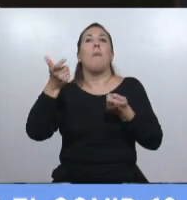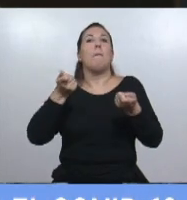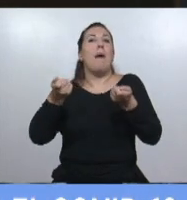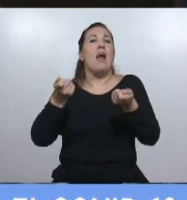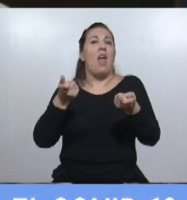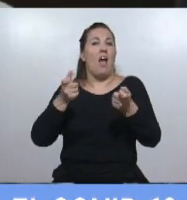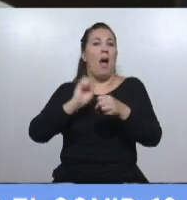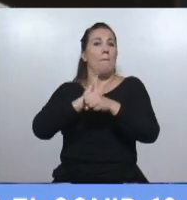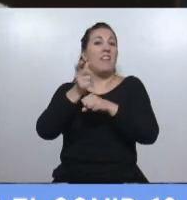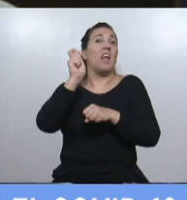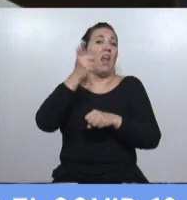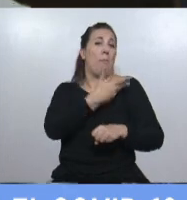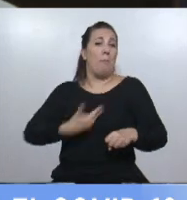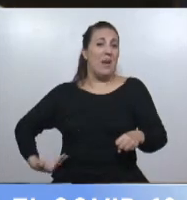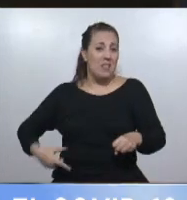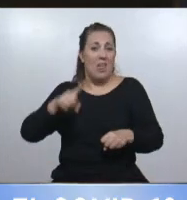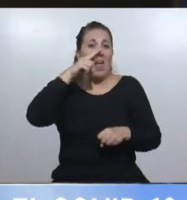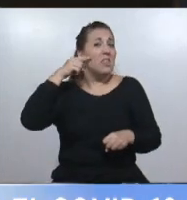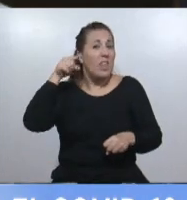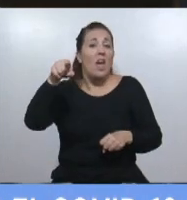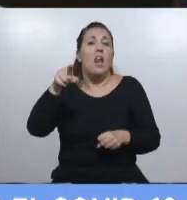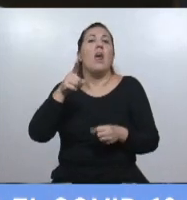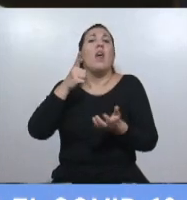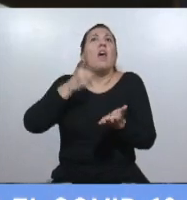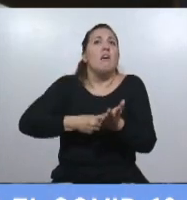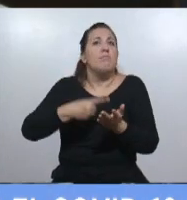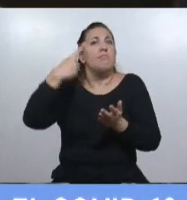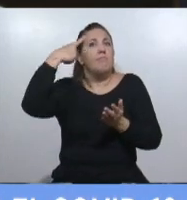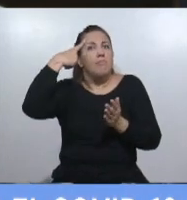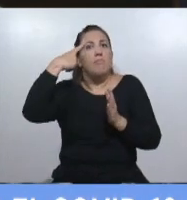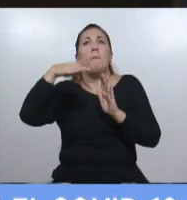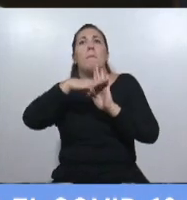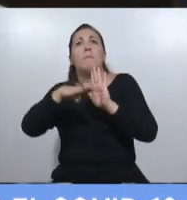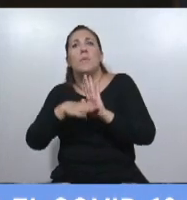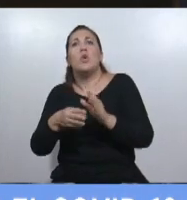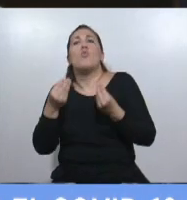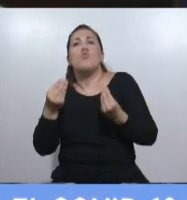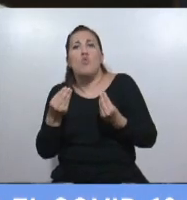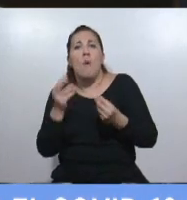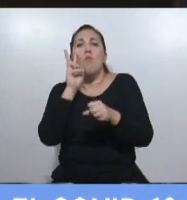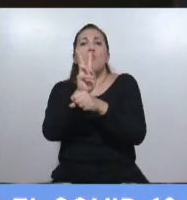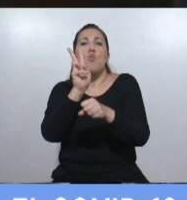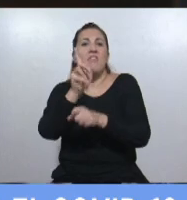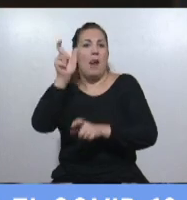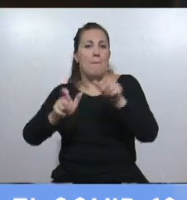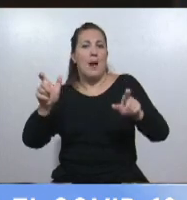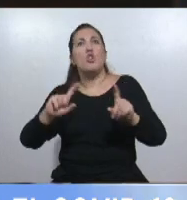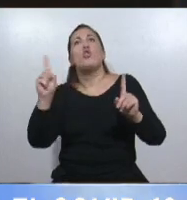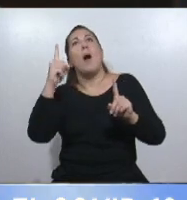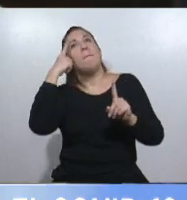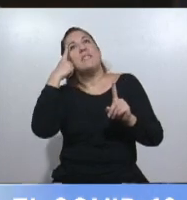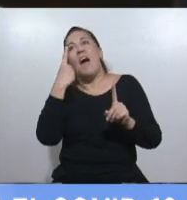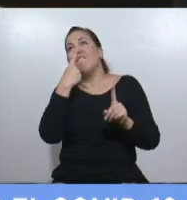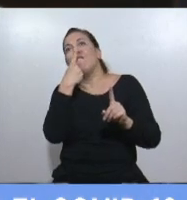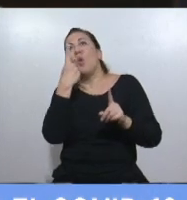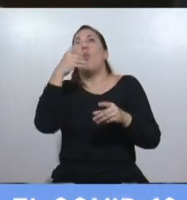pandemia que es el presidente de la nación que toma medidas pensando en cómo cuidar a la gente y no en cómo sacar un voto